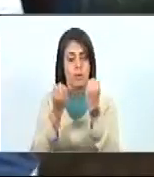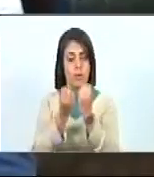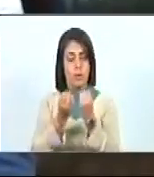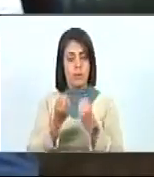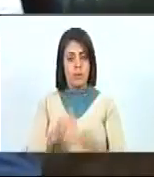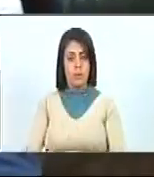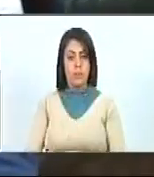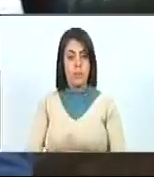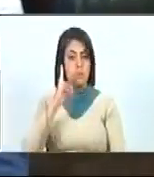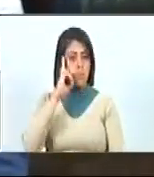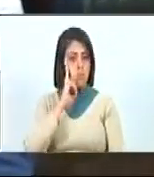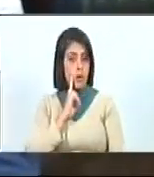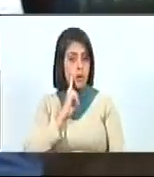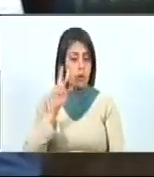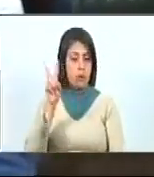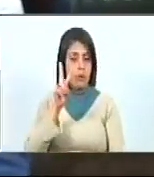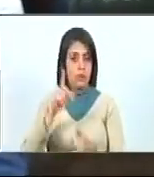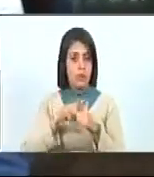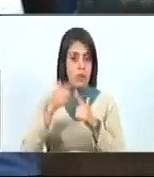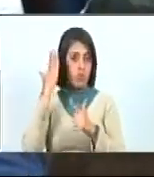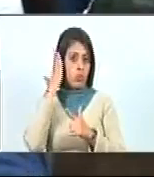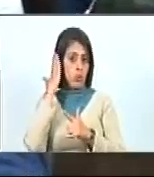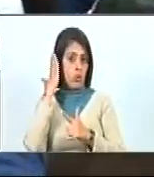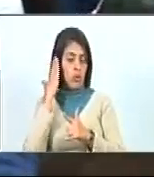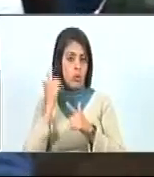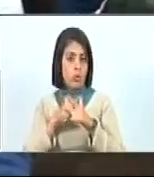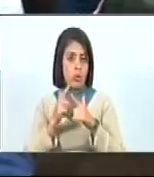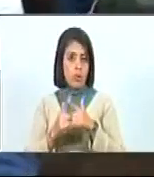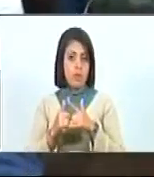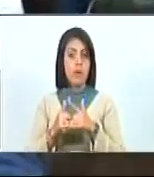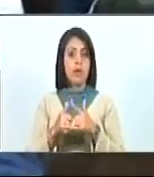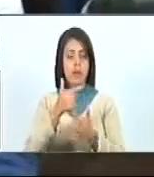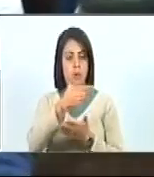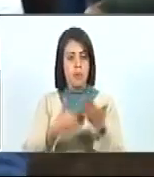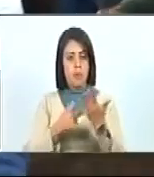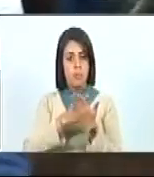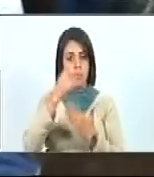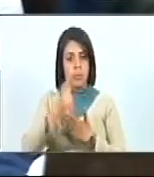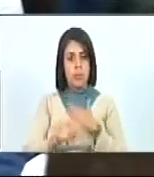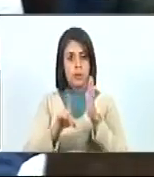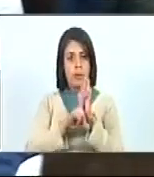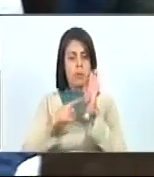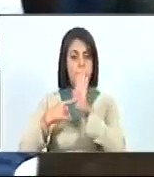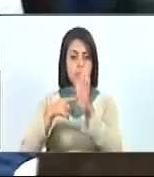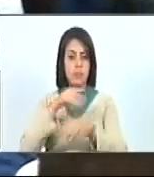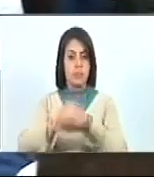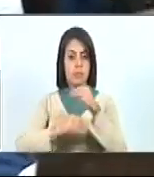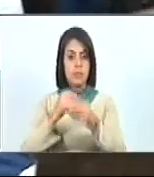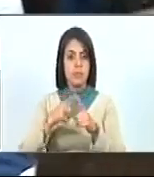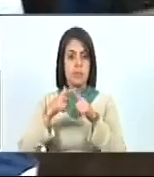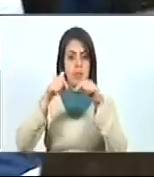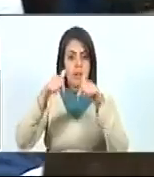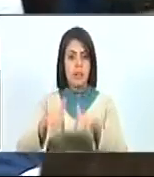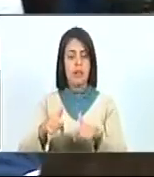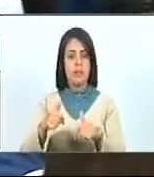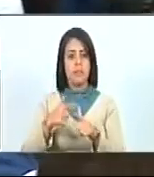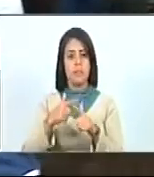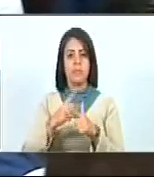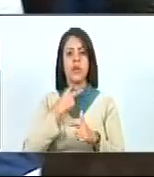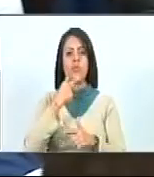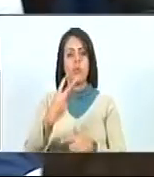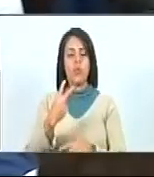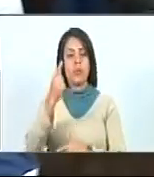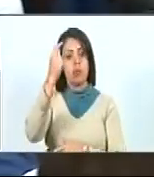bolivariana venezolana de sordos quienes introdujo este proyecto ante la comisión y que bueno hoy ante la voz del